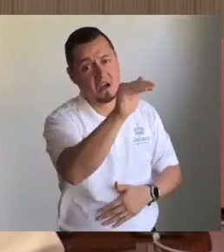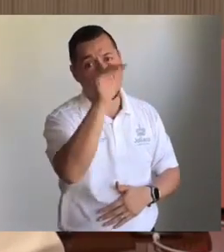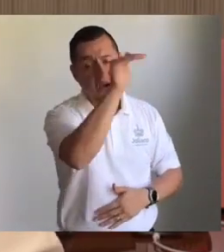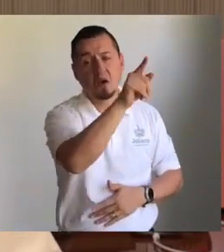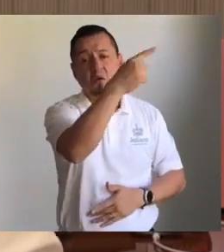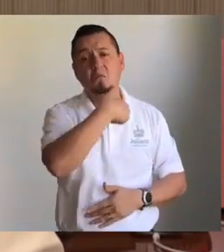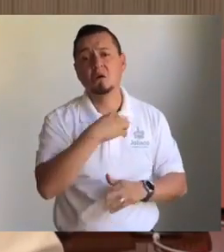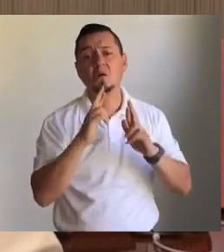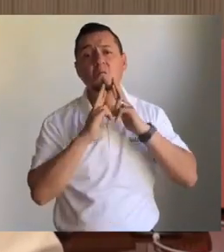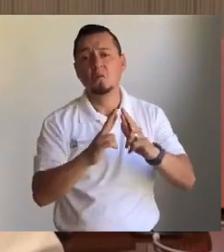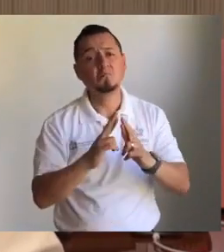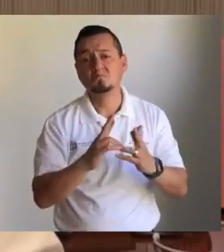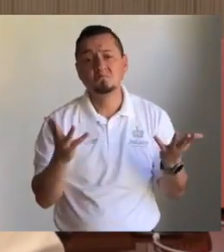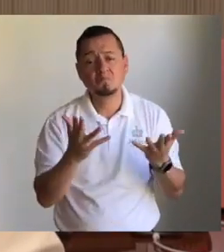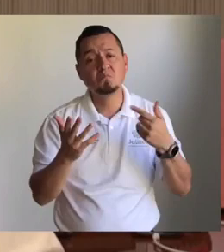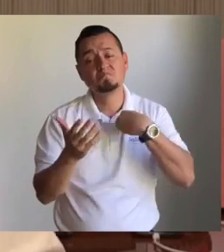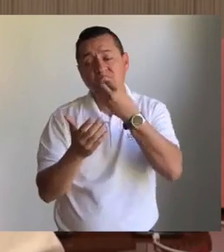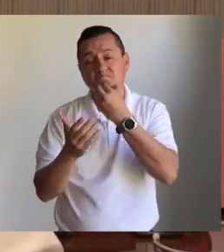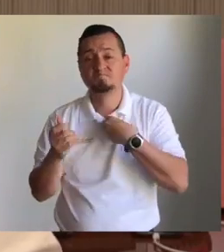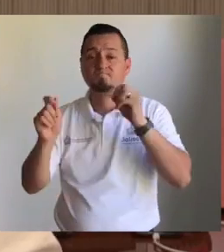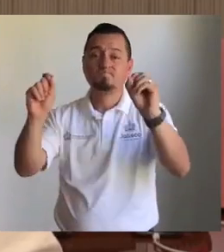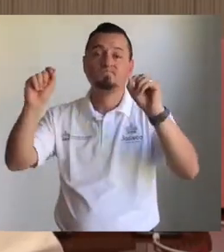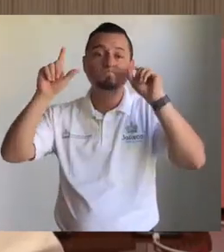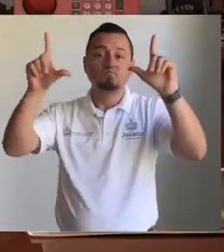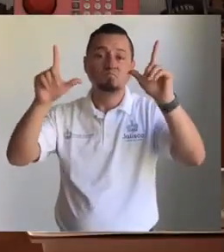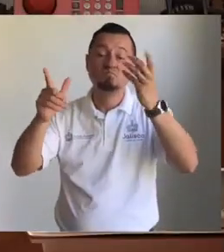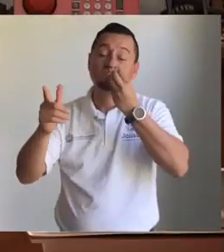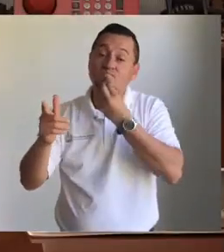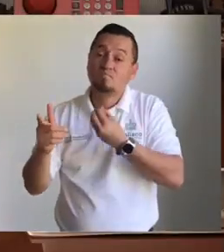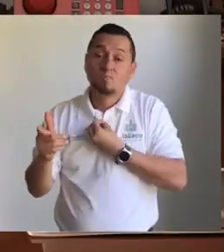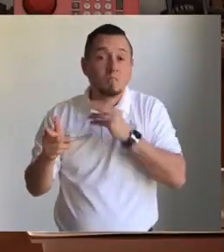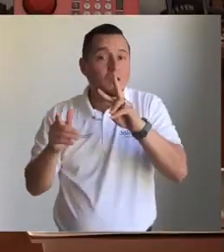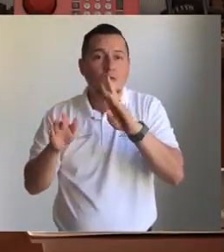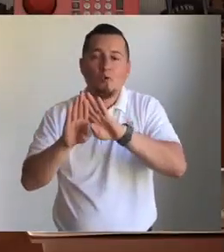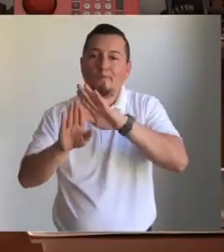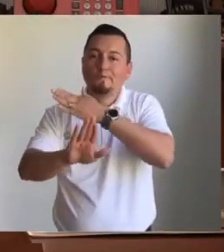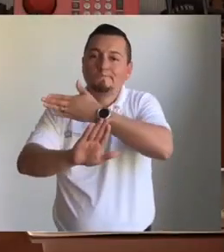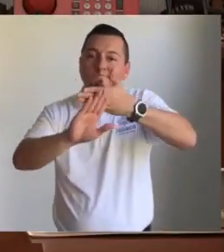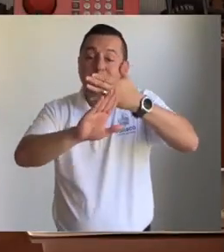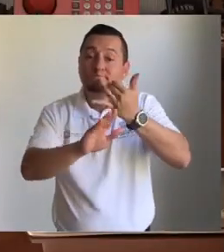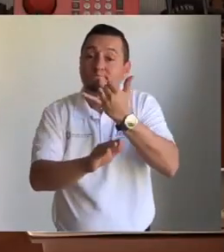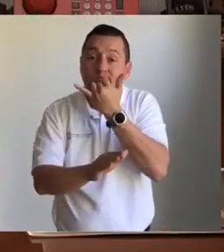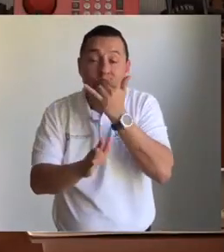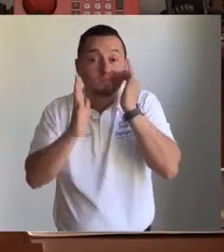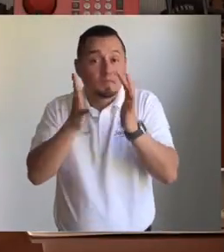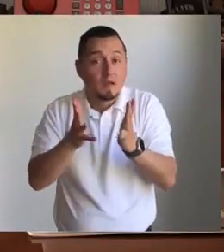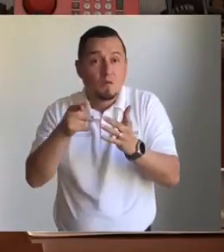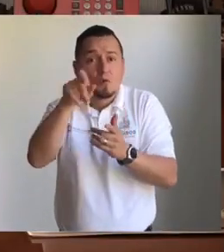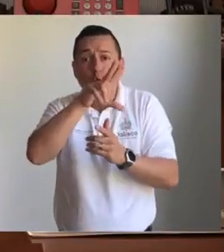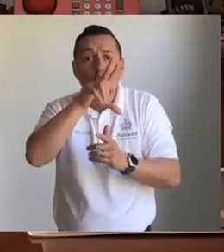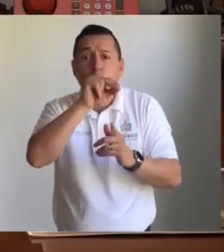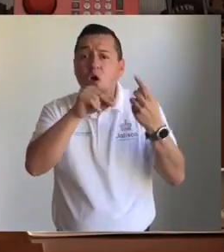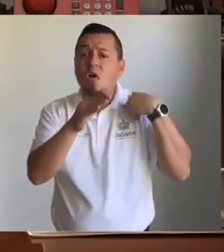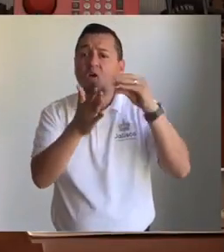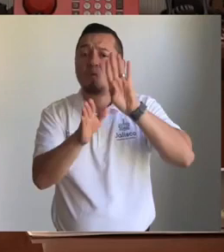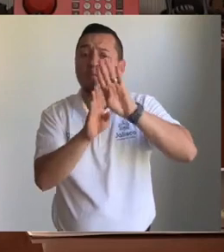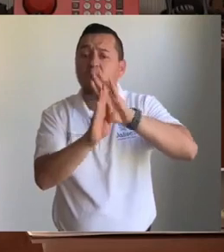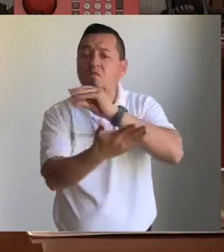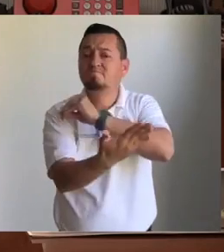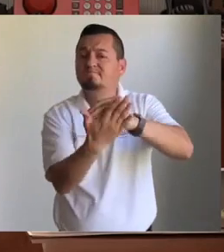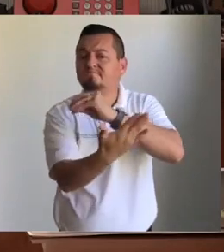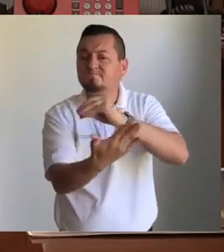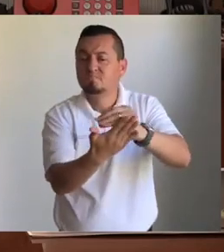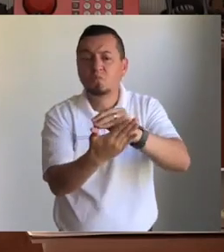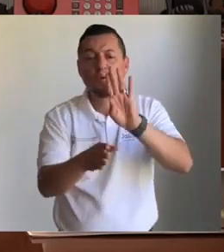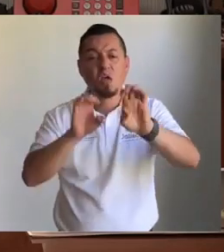lo he buscado y no he tenido respuesta. Uso esta vía para aclarar que lo que yo dije hace un par de días en un medio de comunicación, de que